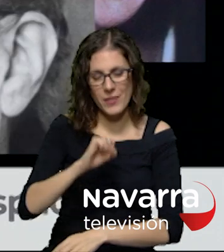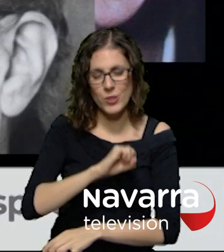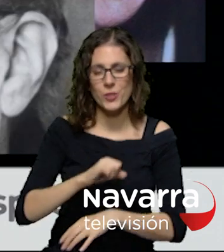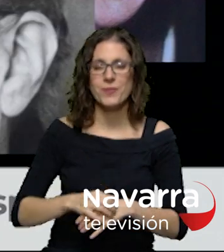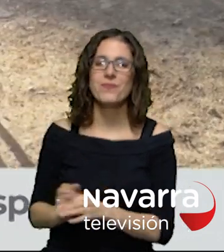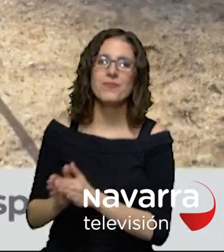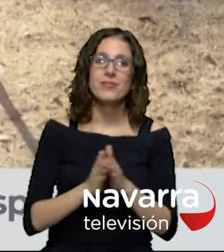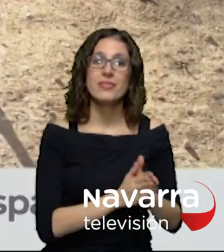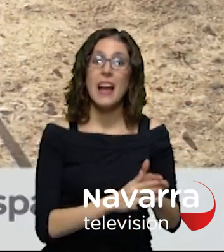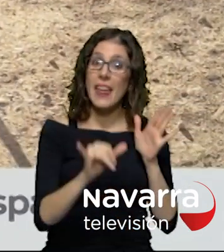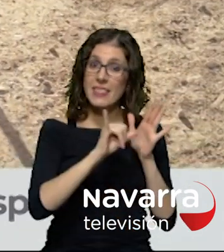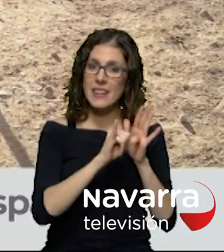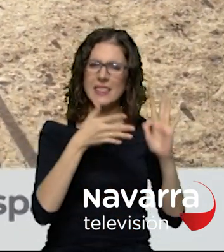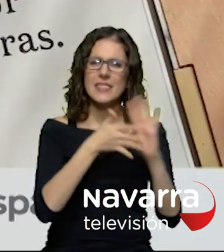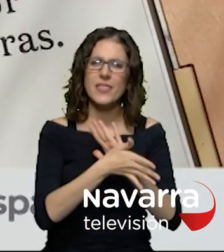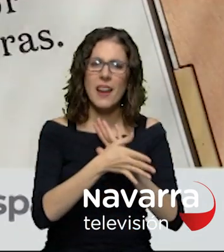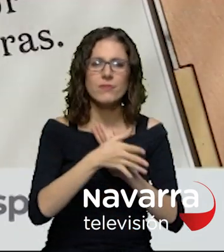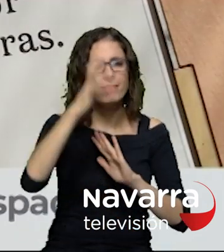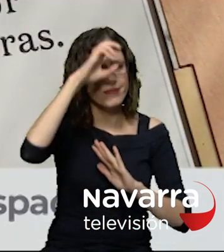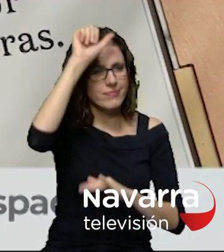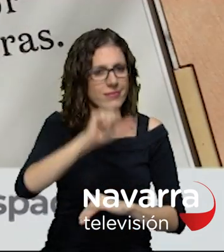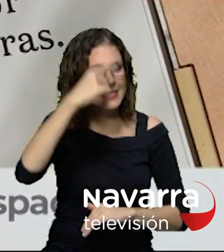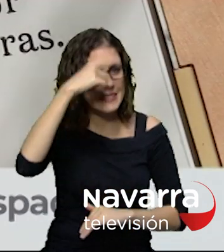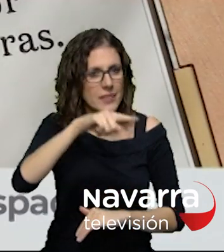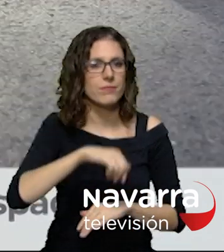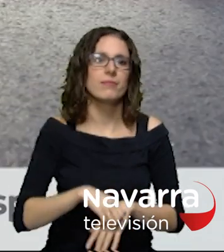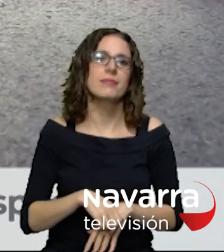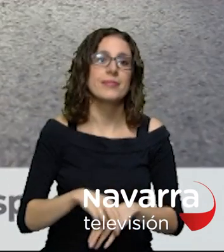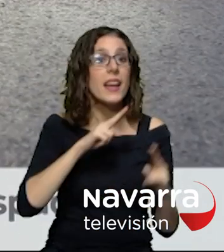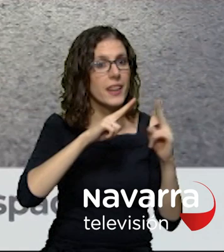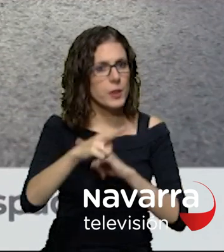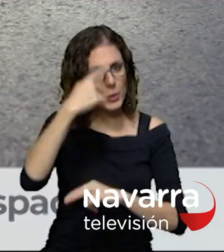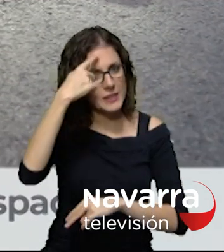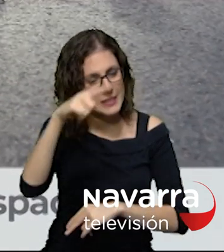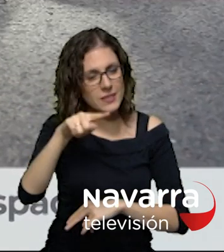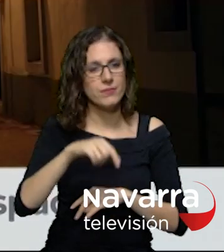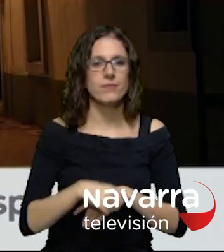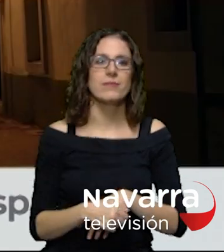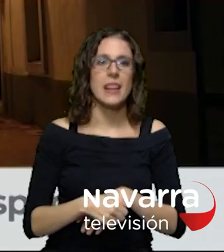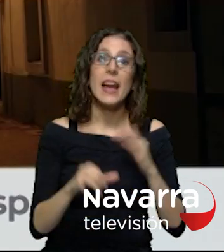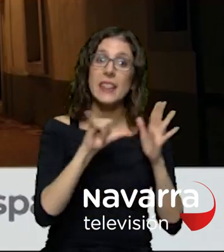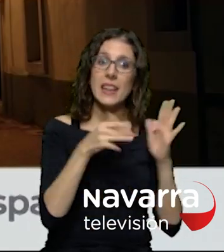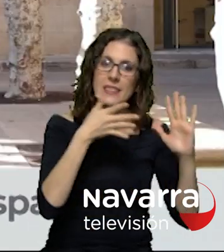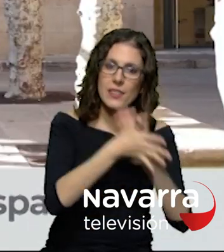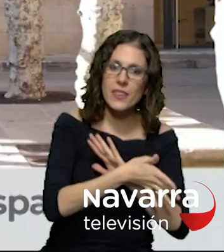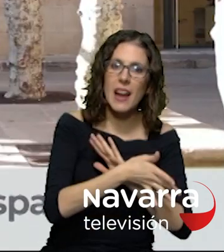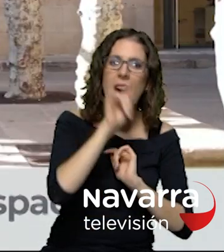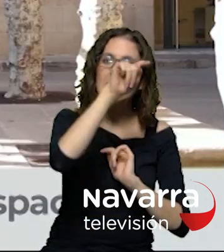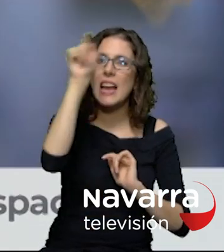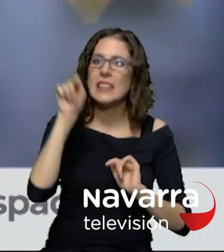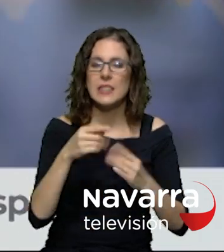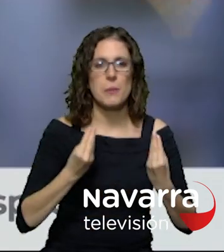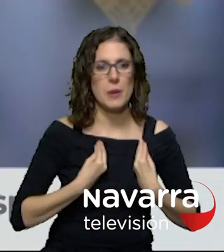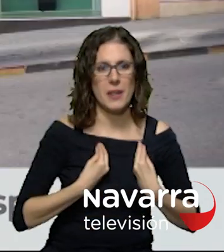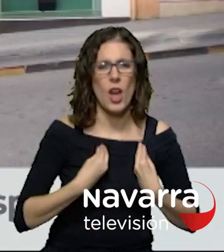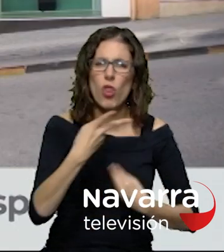Estar cerca es saber escuchar, saber responder Estar cerca es vivir aquí y aquí y convivir en